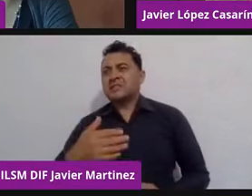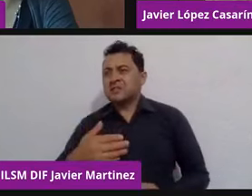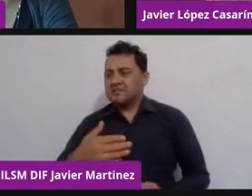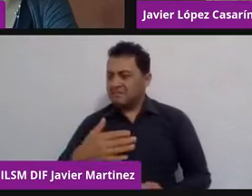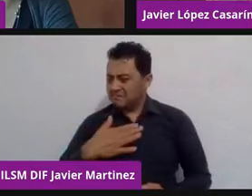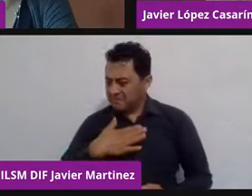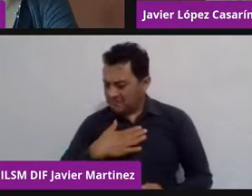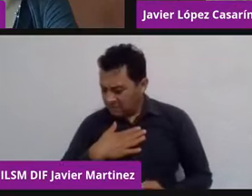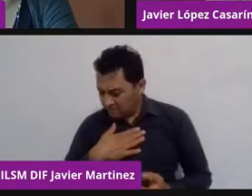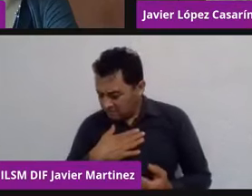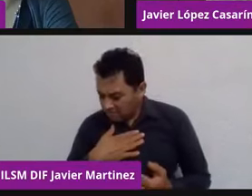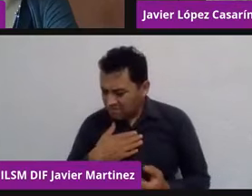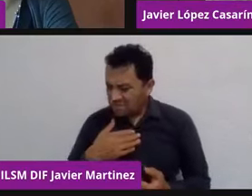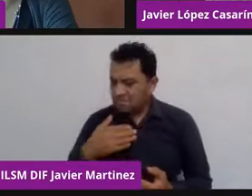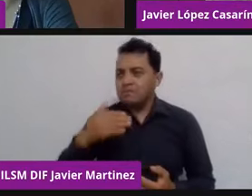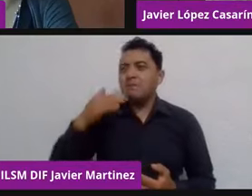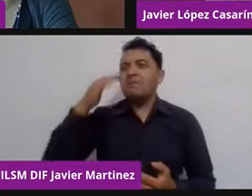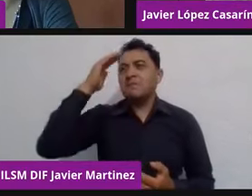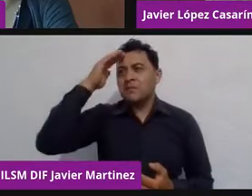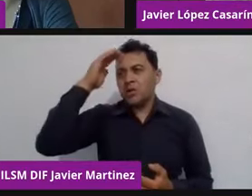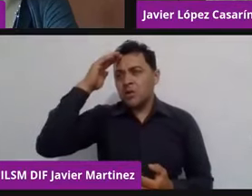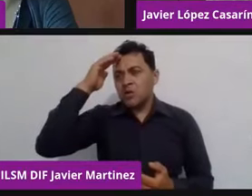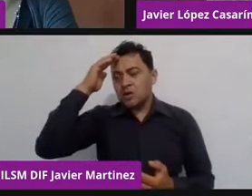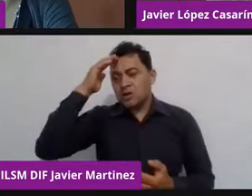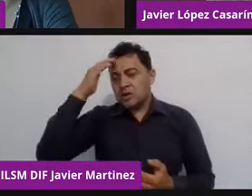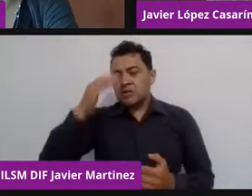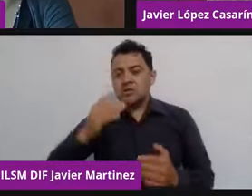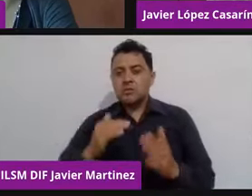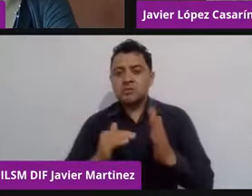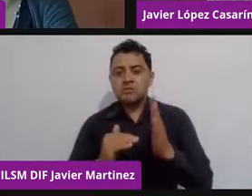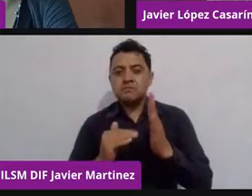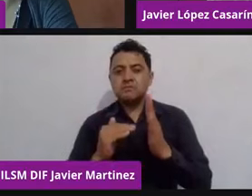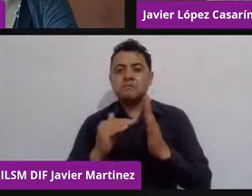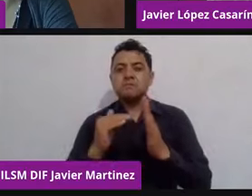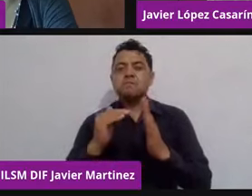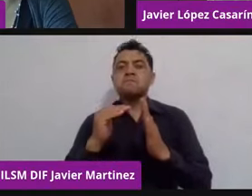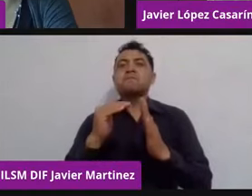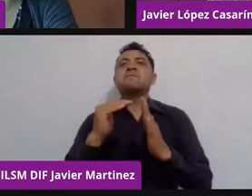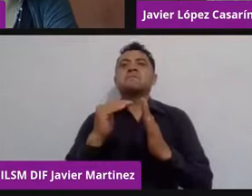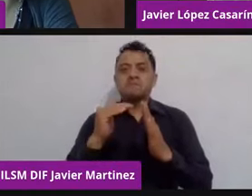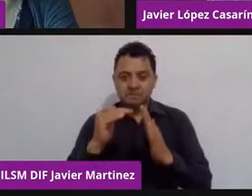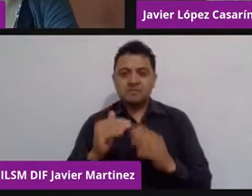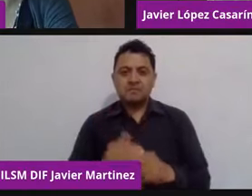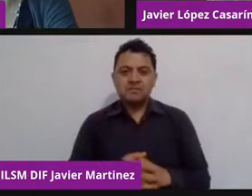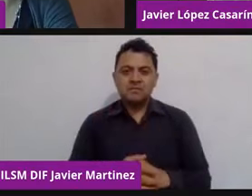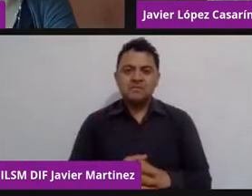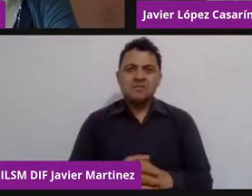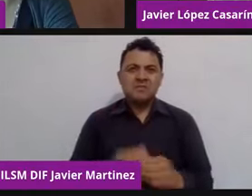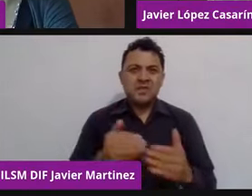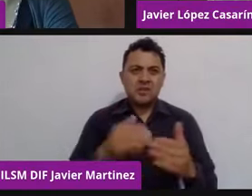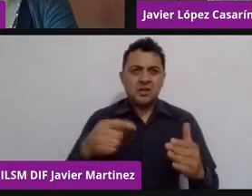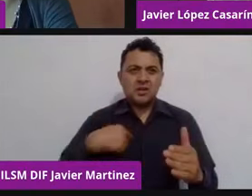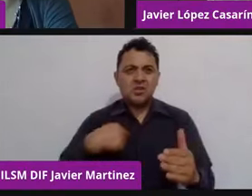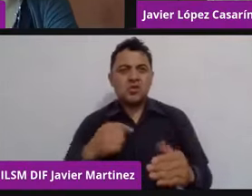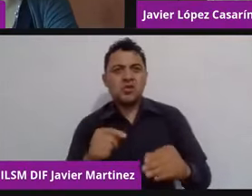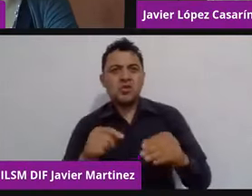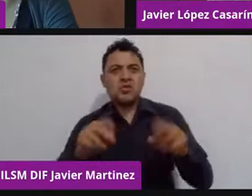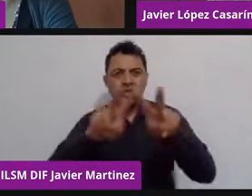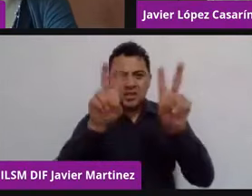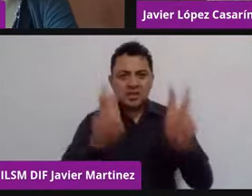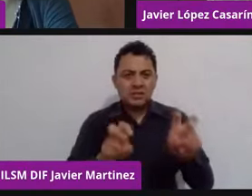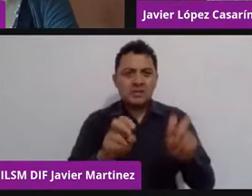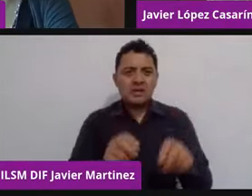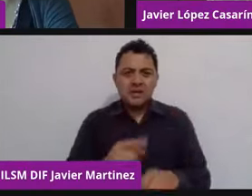de conocerlo, y pues más, ahora me quedo con el tema de la primera casilla electrónica, fíjate que indagaré un poquito al respecto,